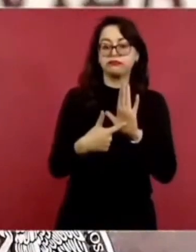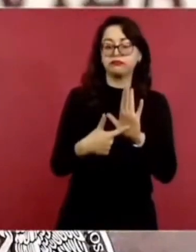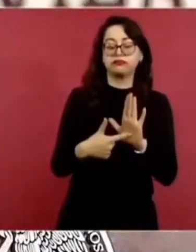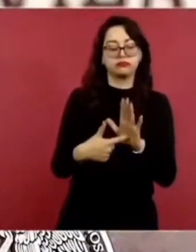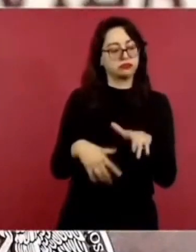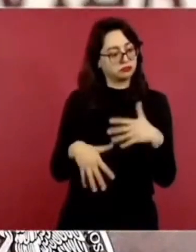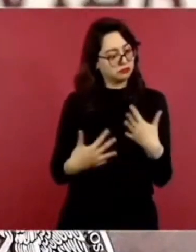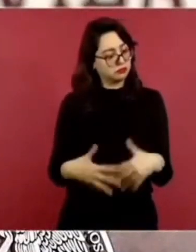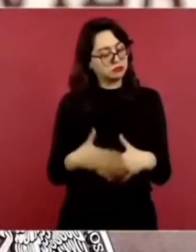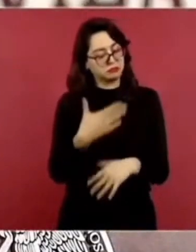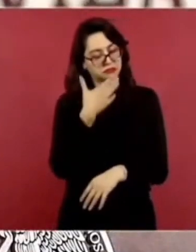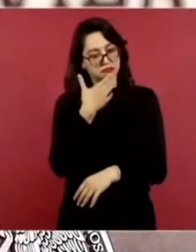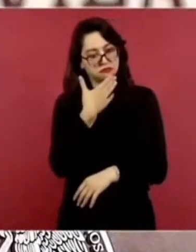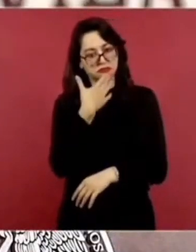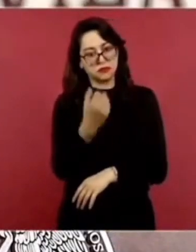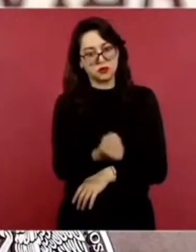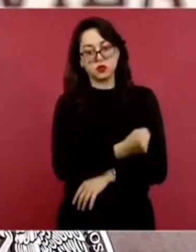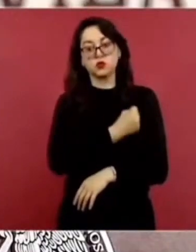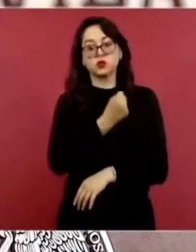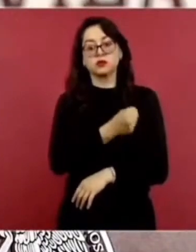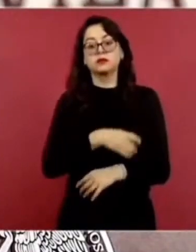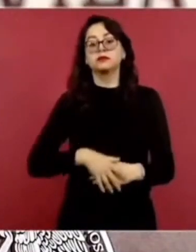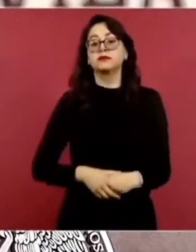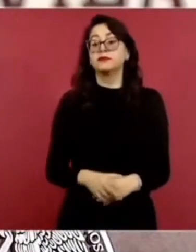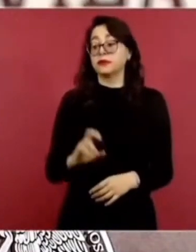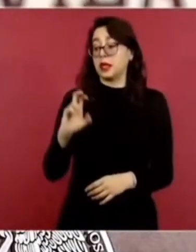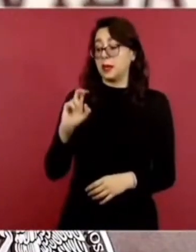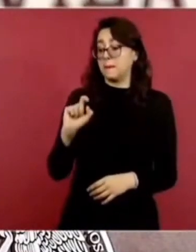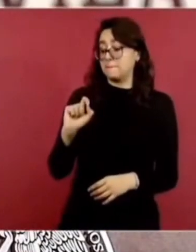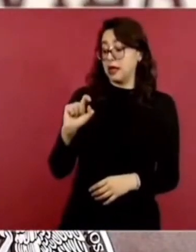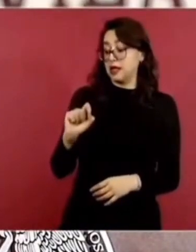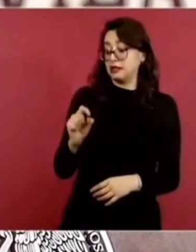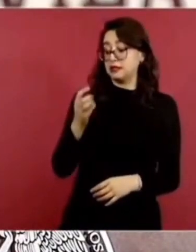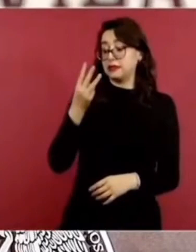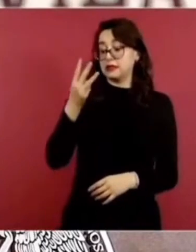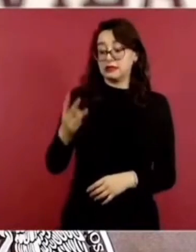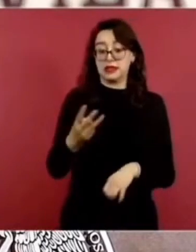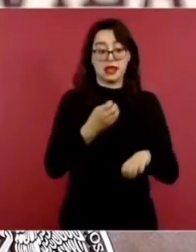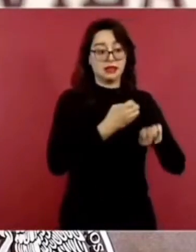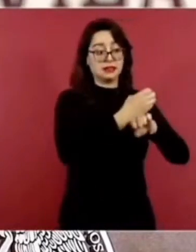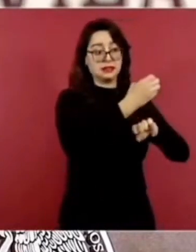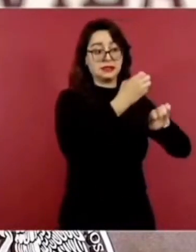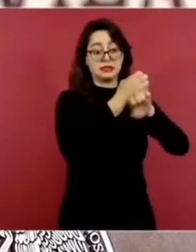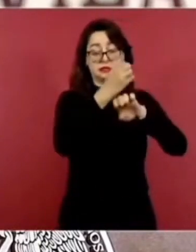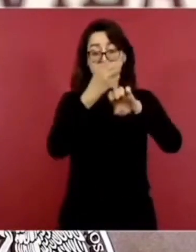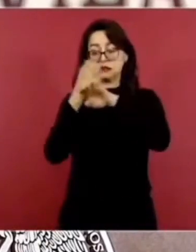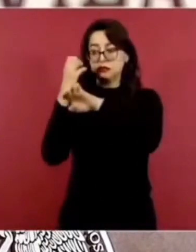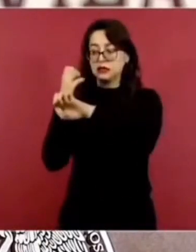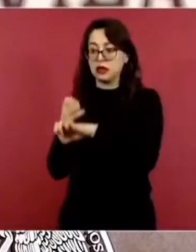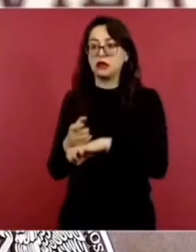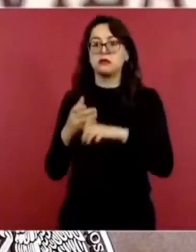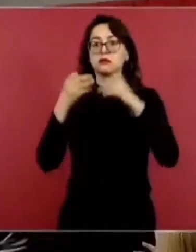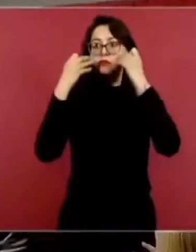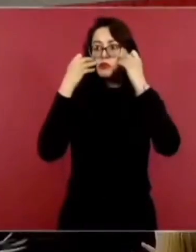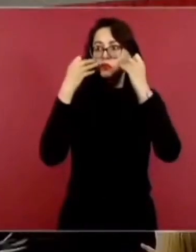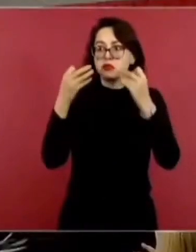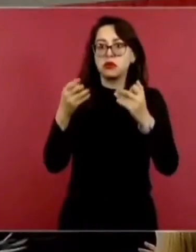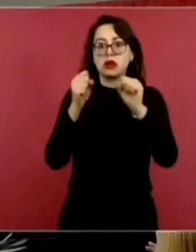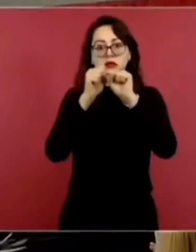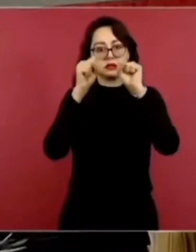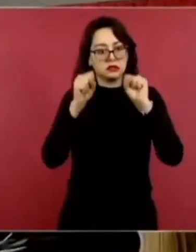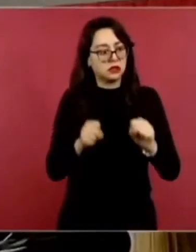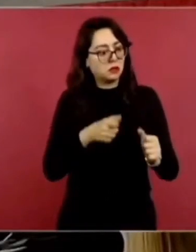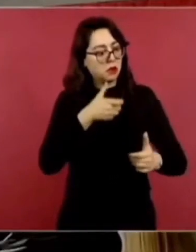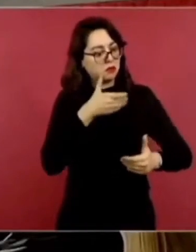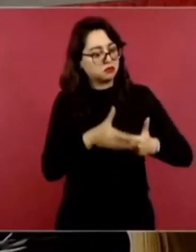aquí presentes, progresamos en la aplicación de este sistema en nuestras entidades, dependiendo de los